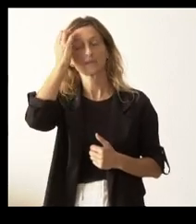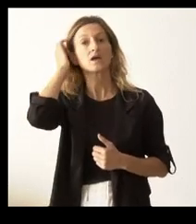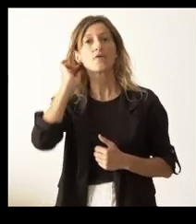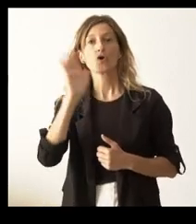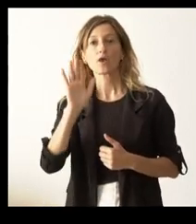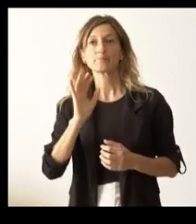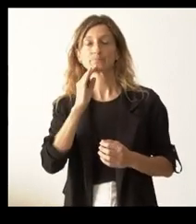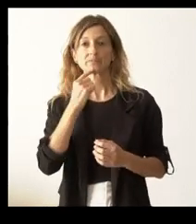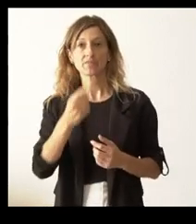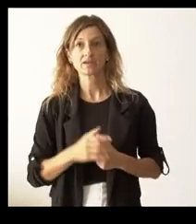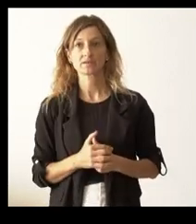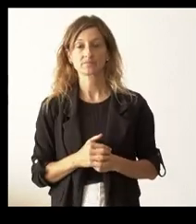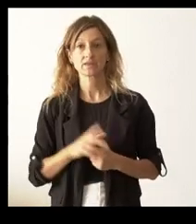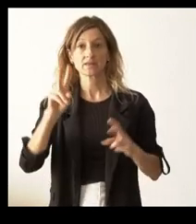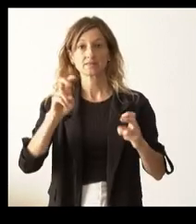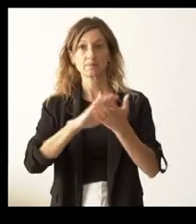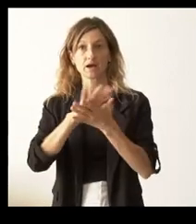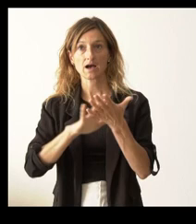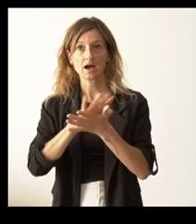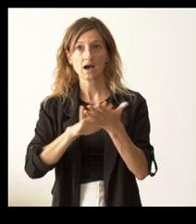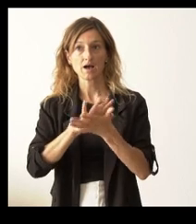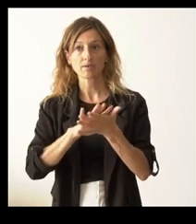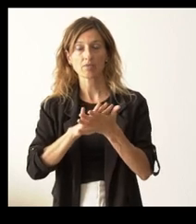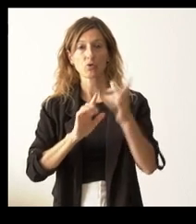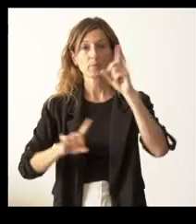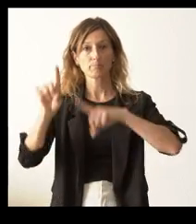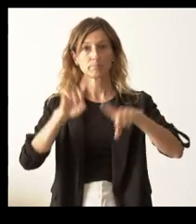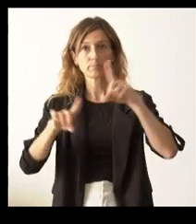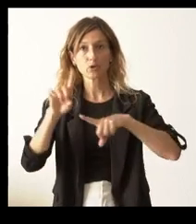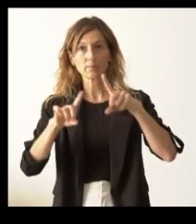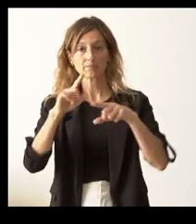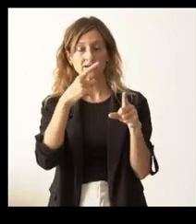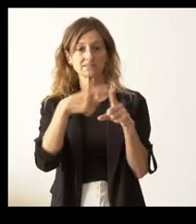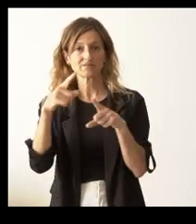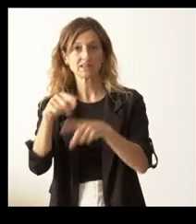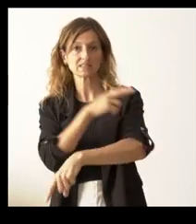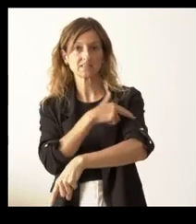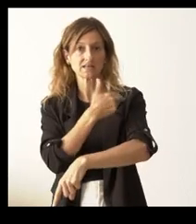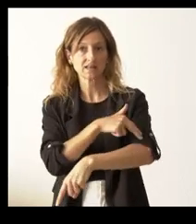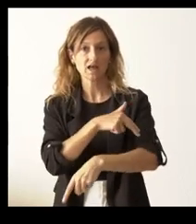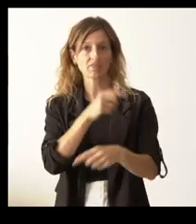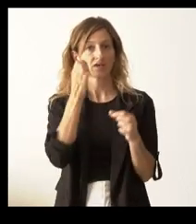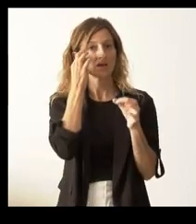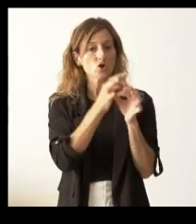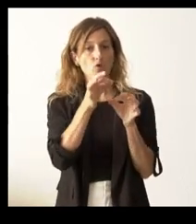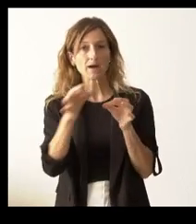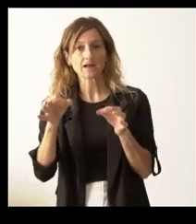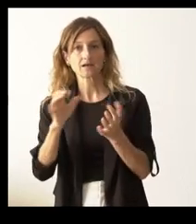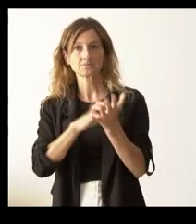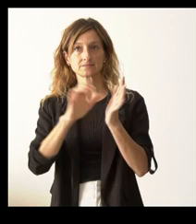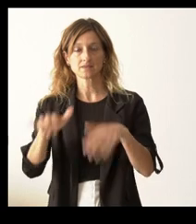un lado han hablado antes del tema de los problemas en los diferentes, con la sanidad en diferentes comarcas de Castilla y León.